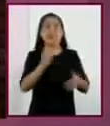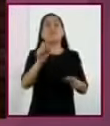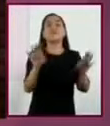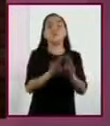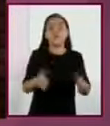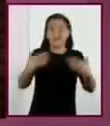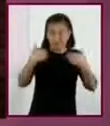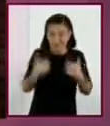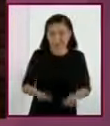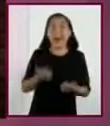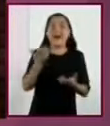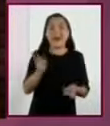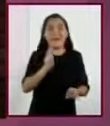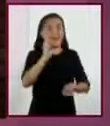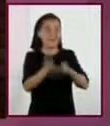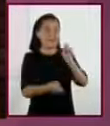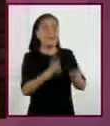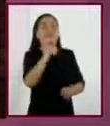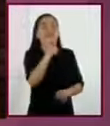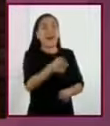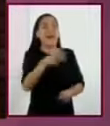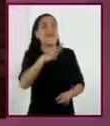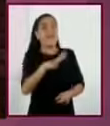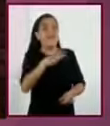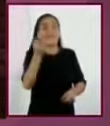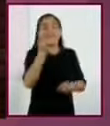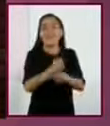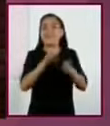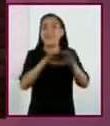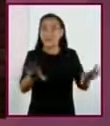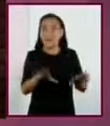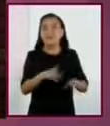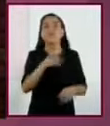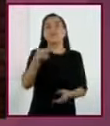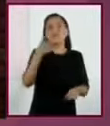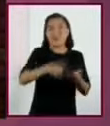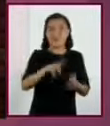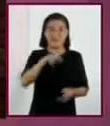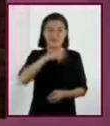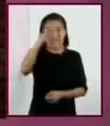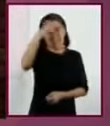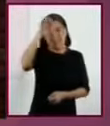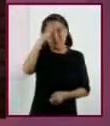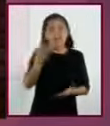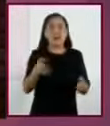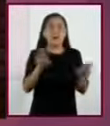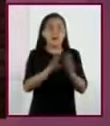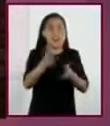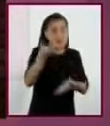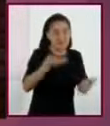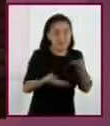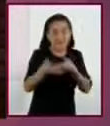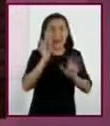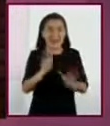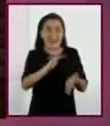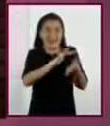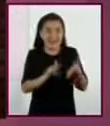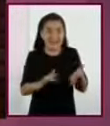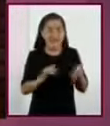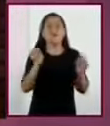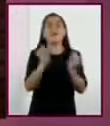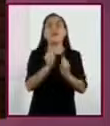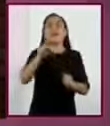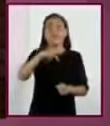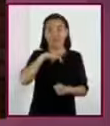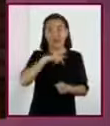comprender e interpretar la información con base en nuestras experiencias. Relacionar lo leído con nuestros